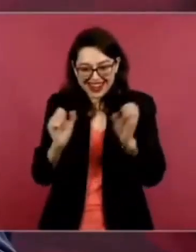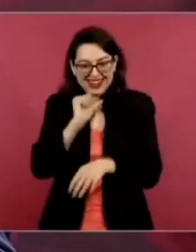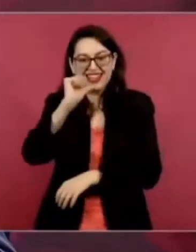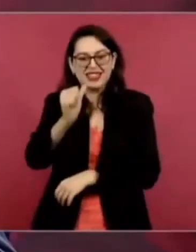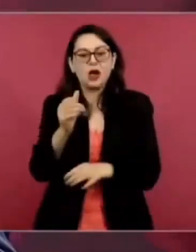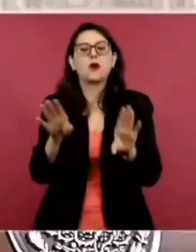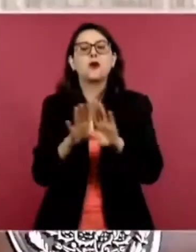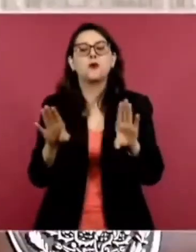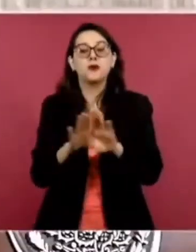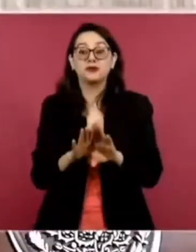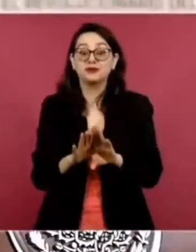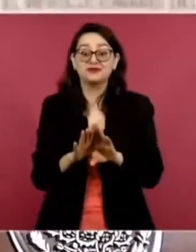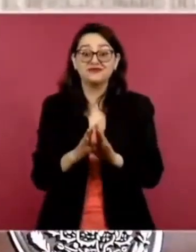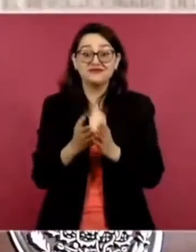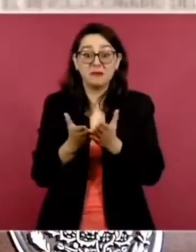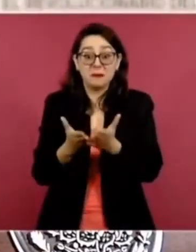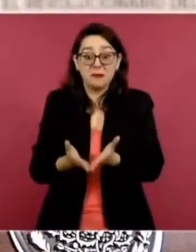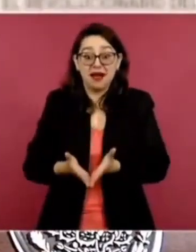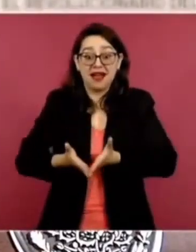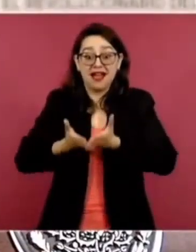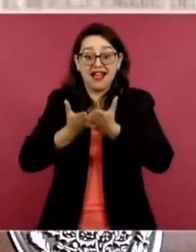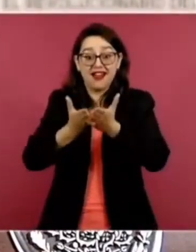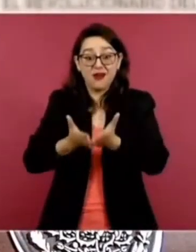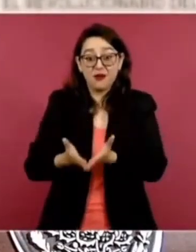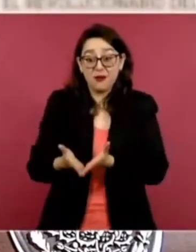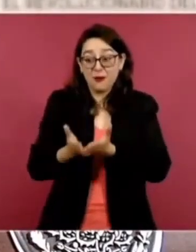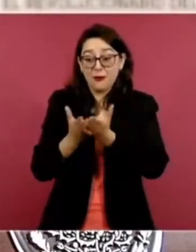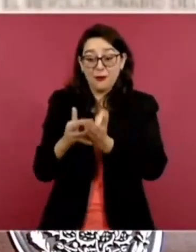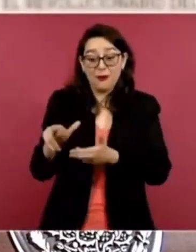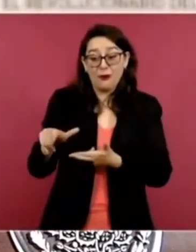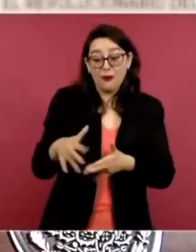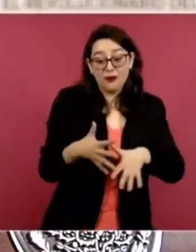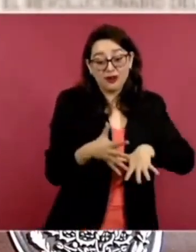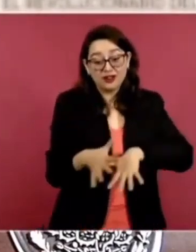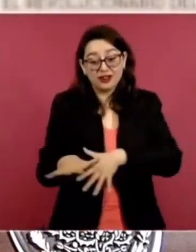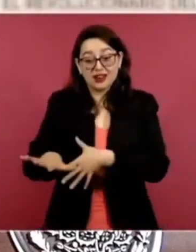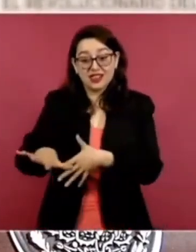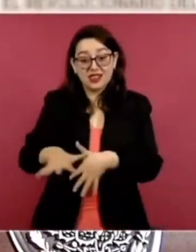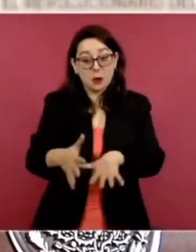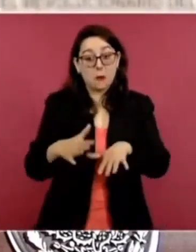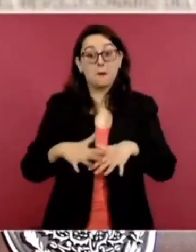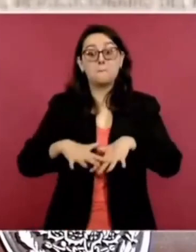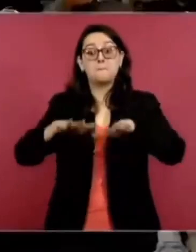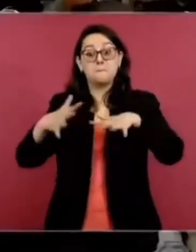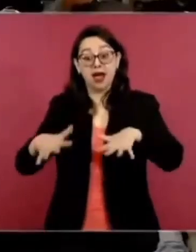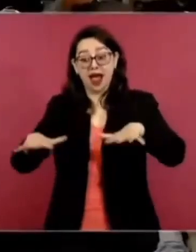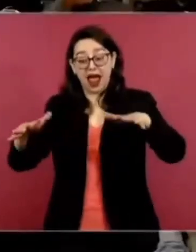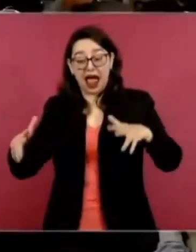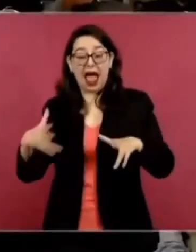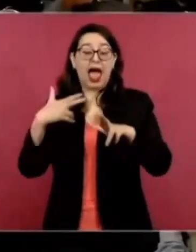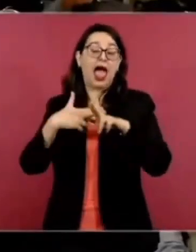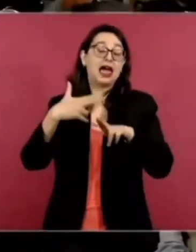por barcos. Luego llegó el ferrocarril,